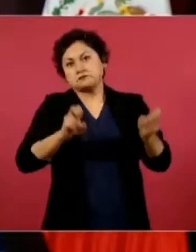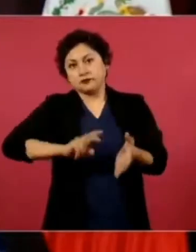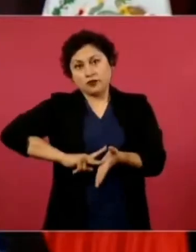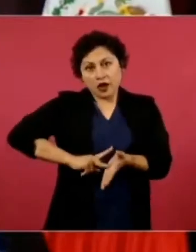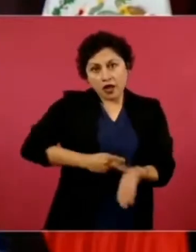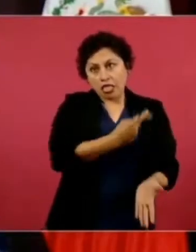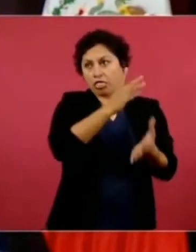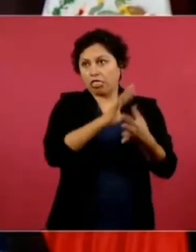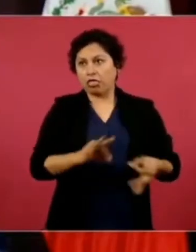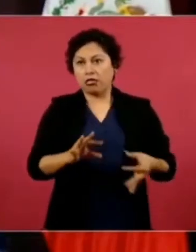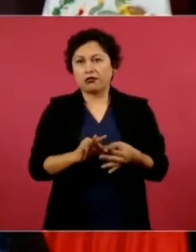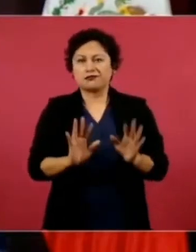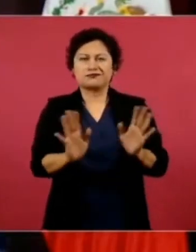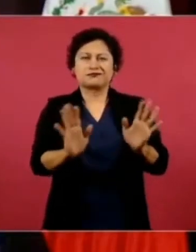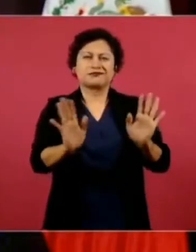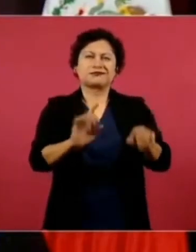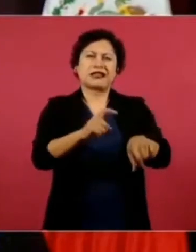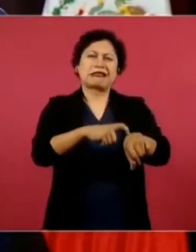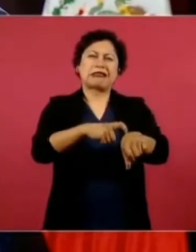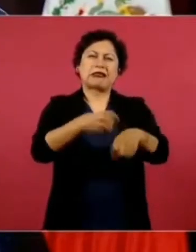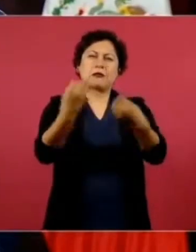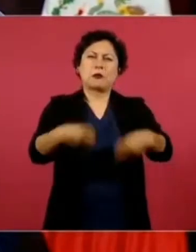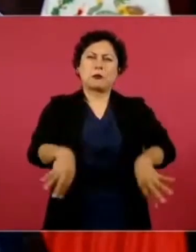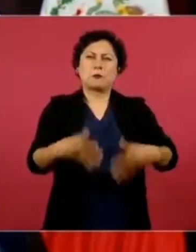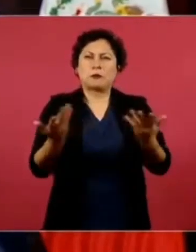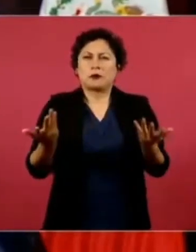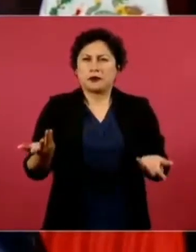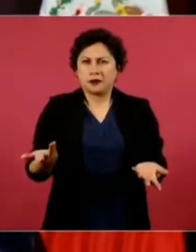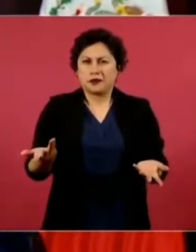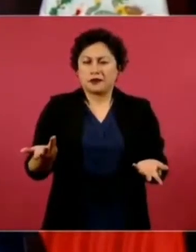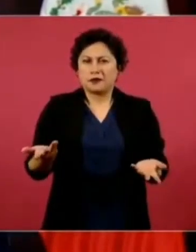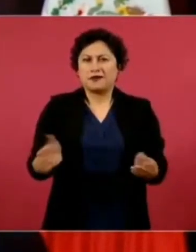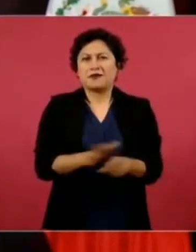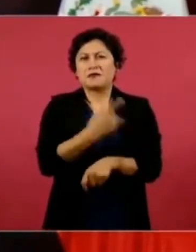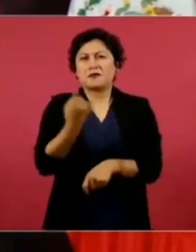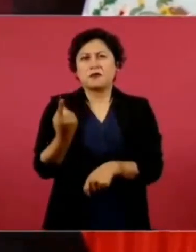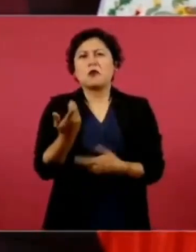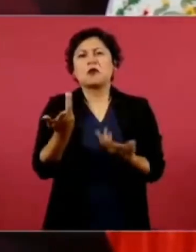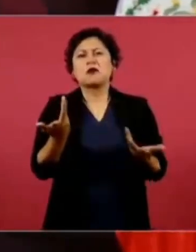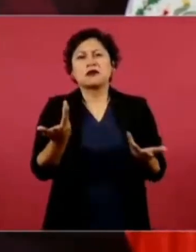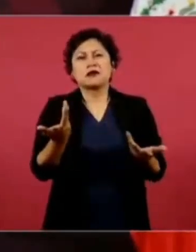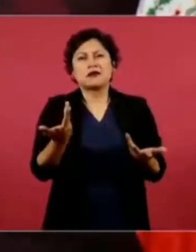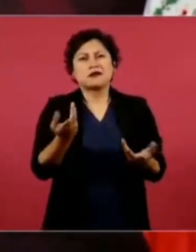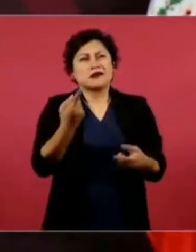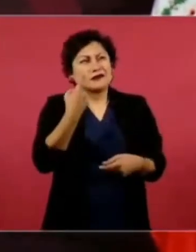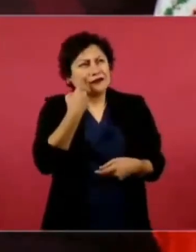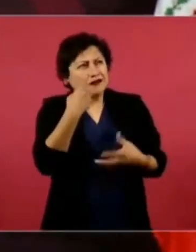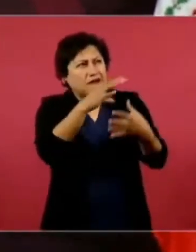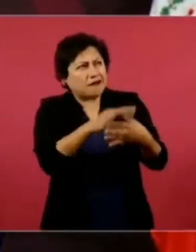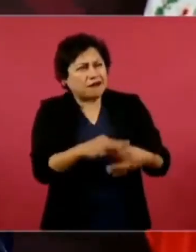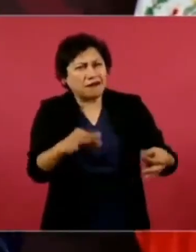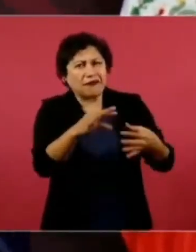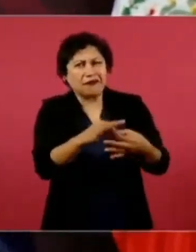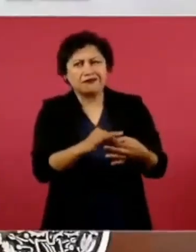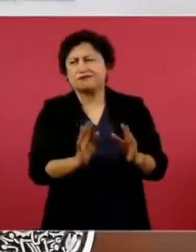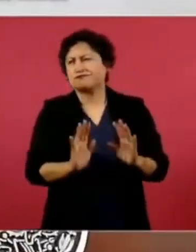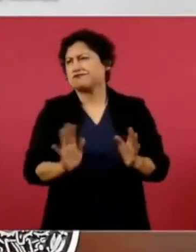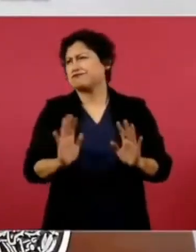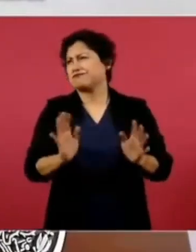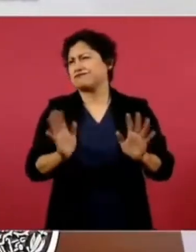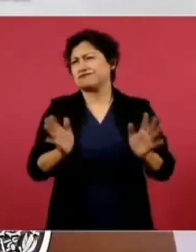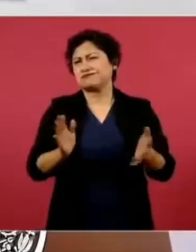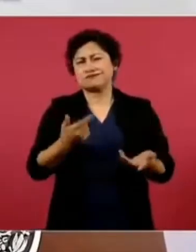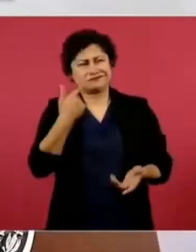y además es darle importancia a gente muy